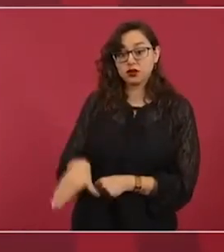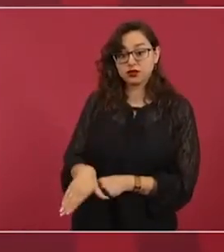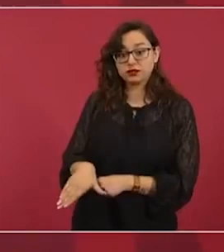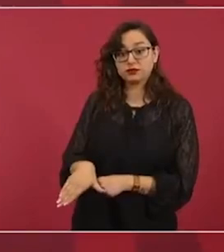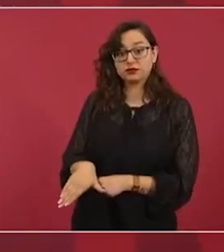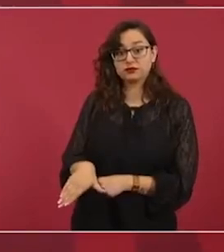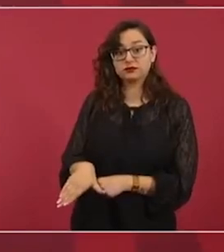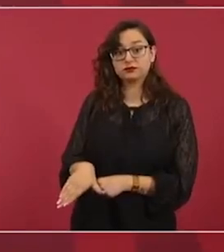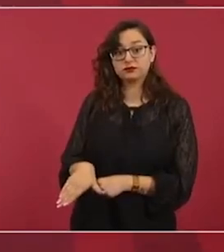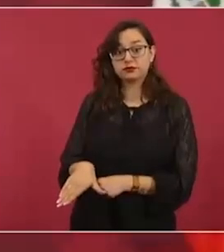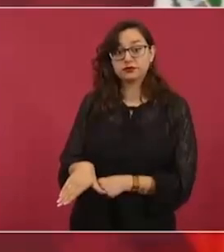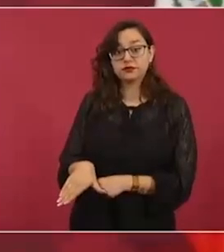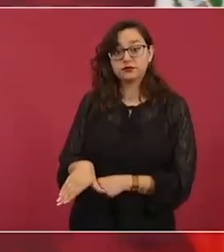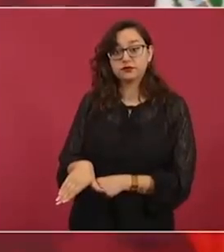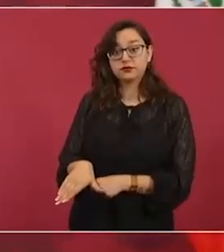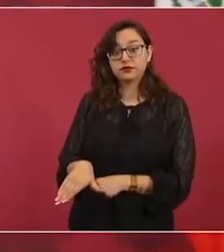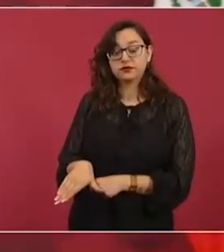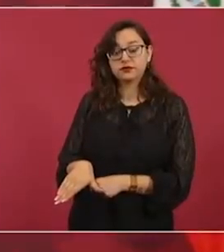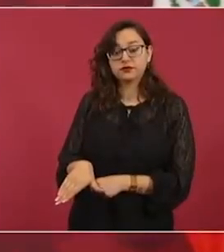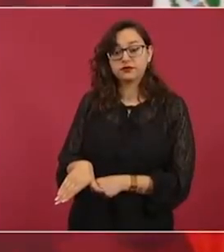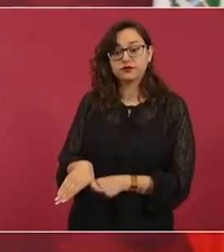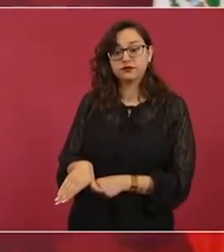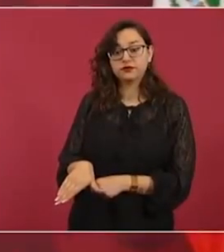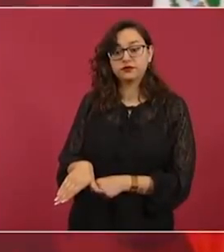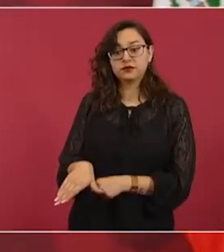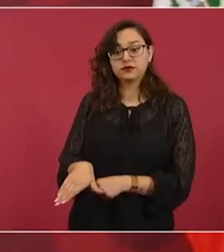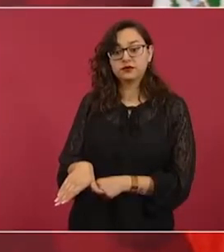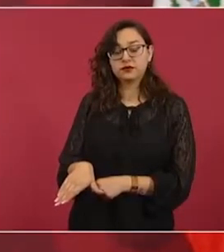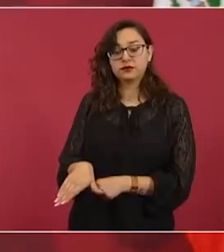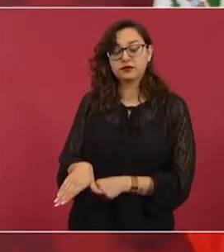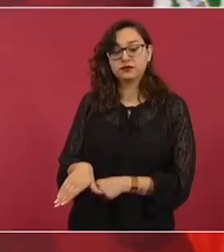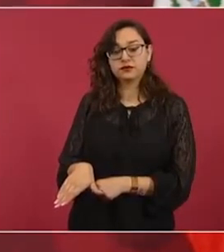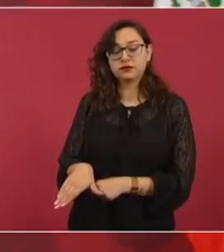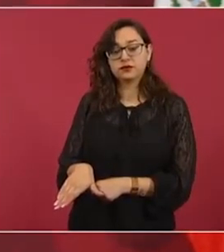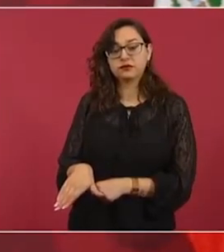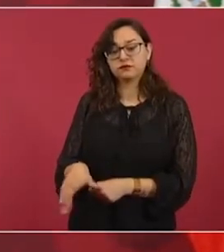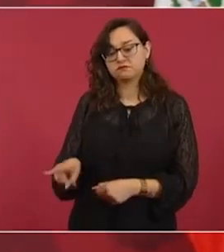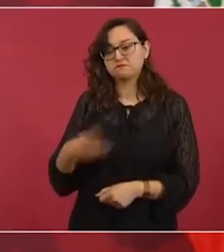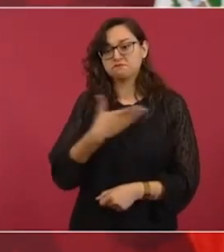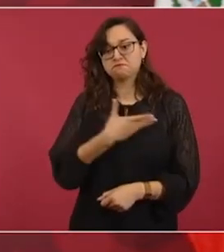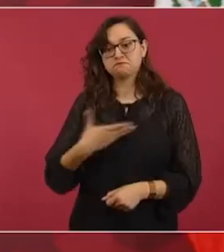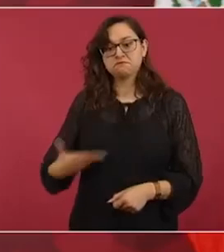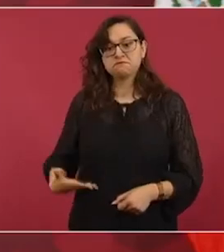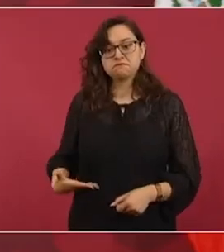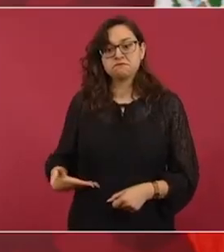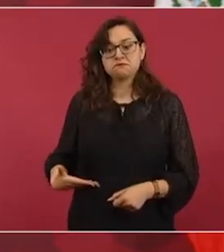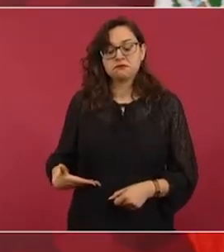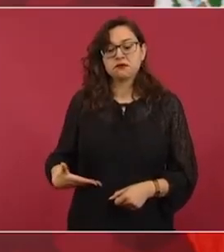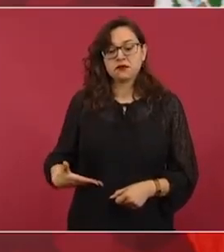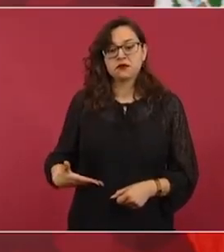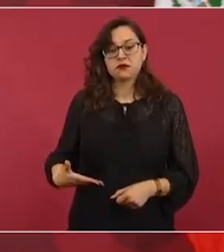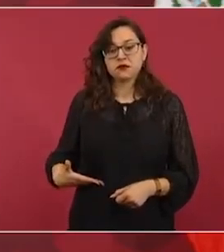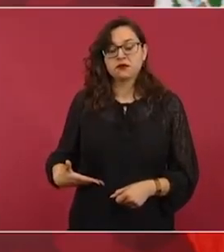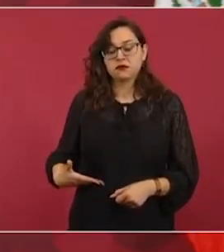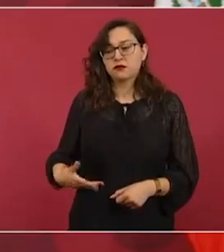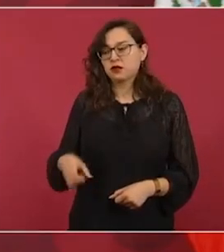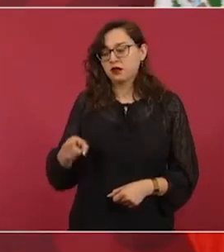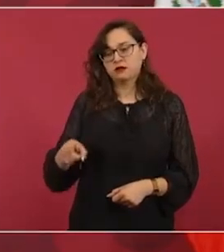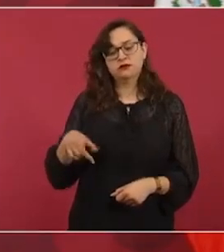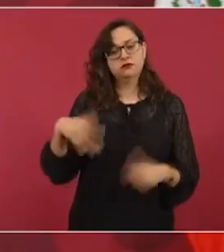igual que De Gaulle.